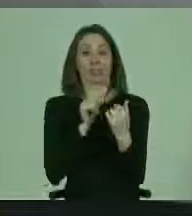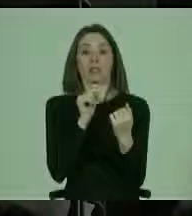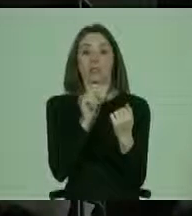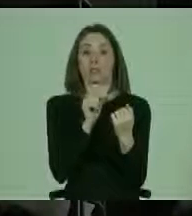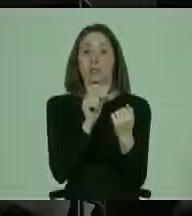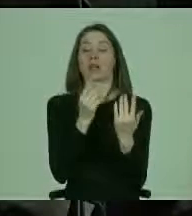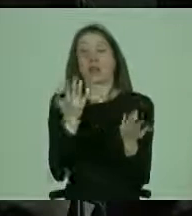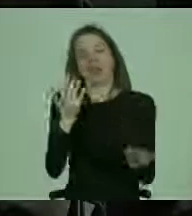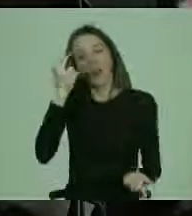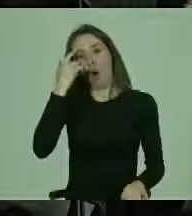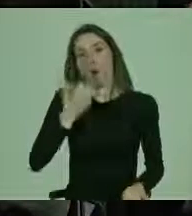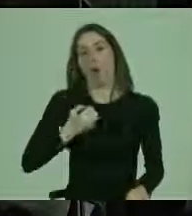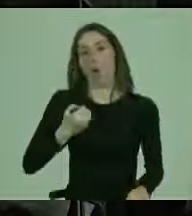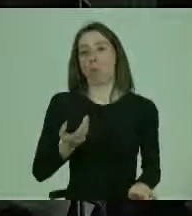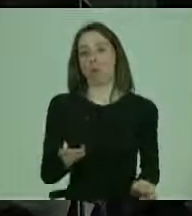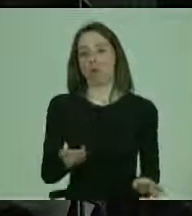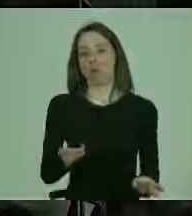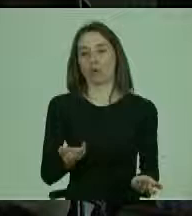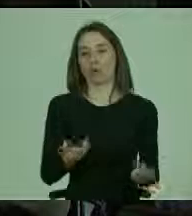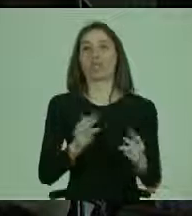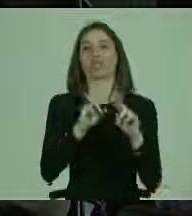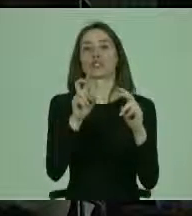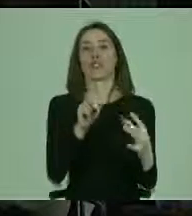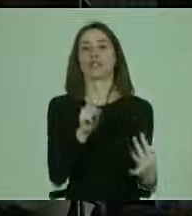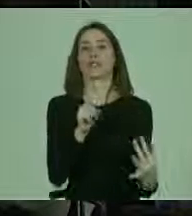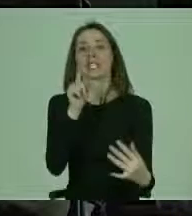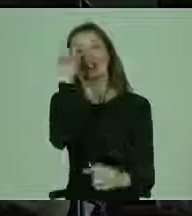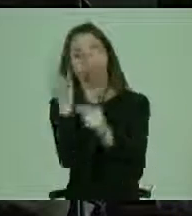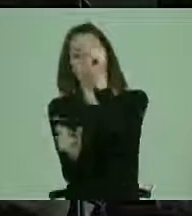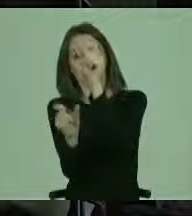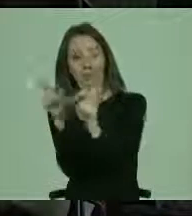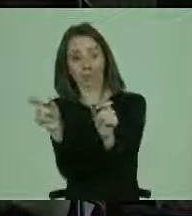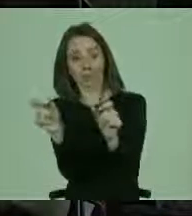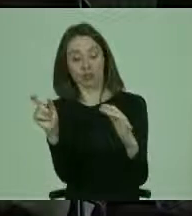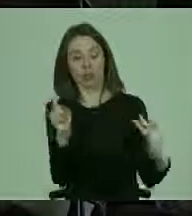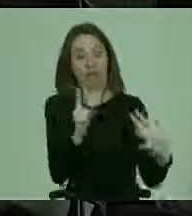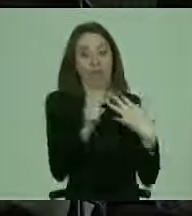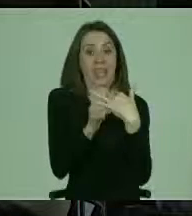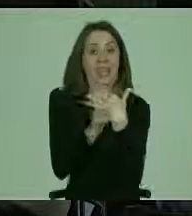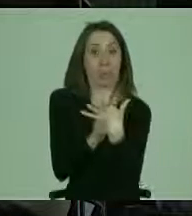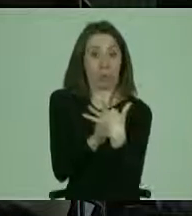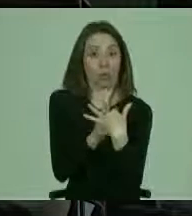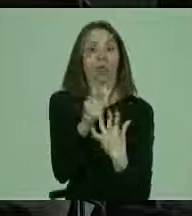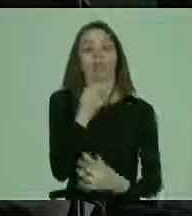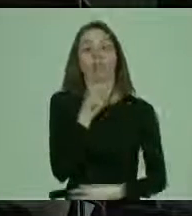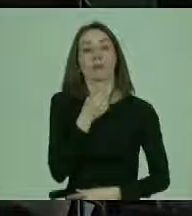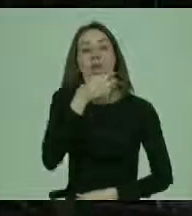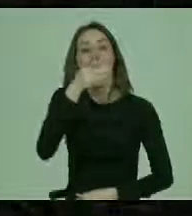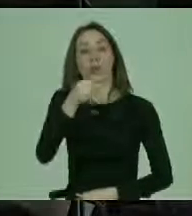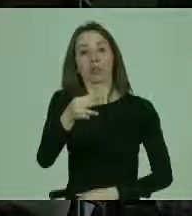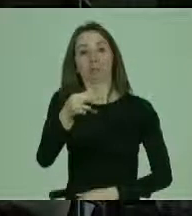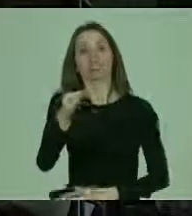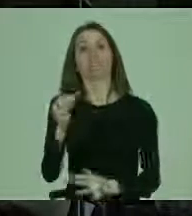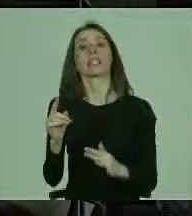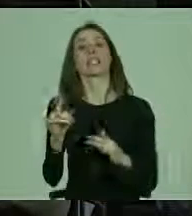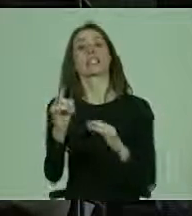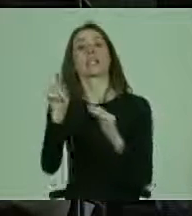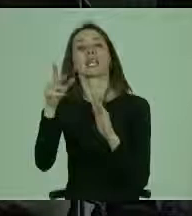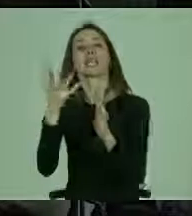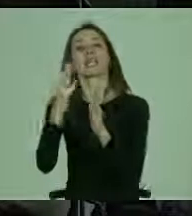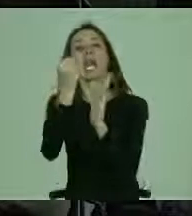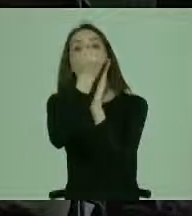manera obvia y evidente se refiere a la inclusión de personas, también me gustaría extenderlo a la inclusión de